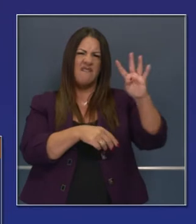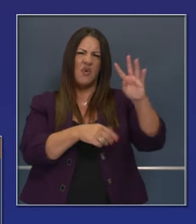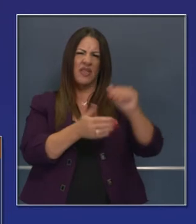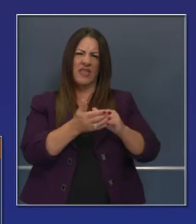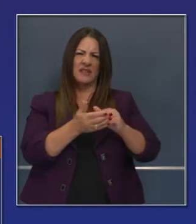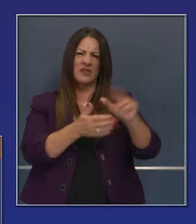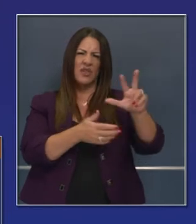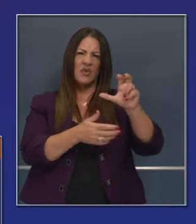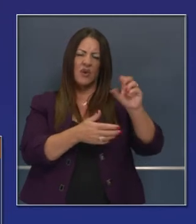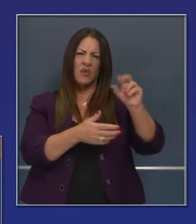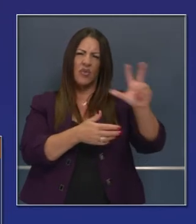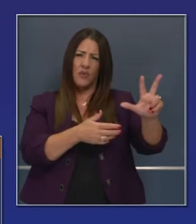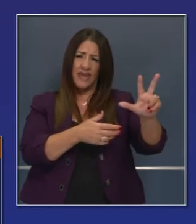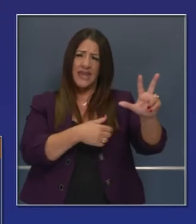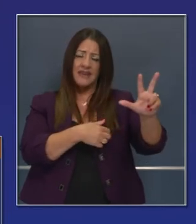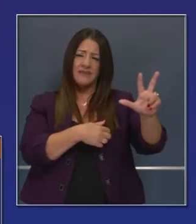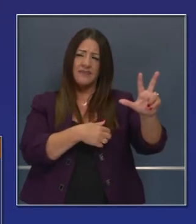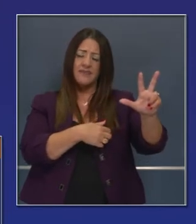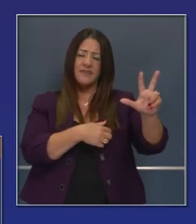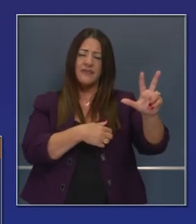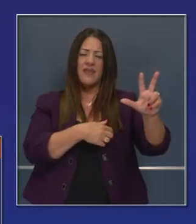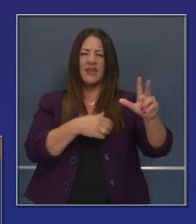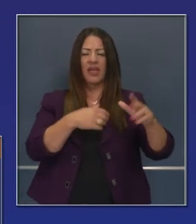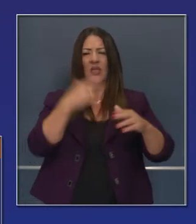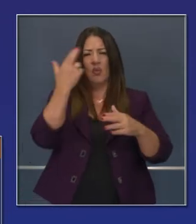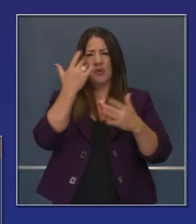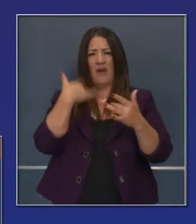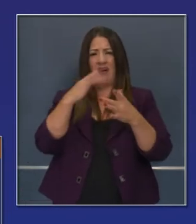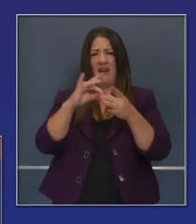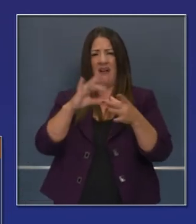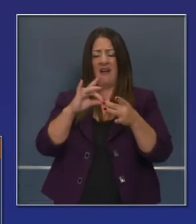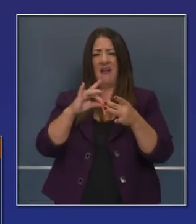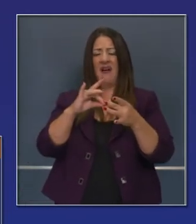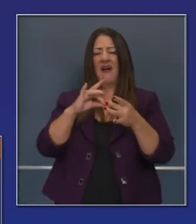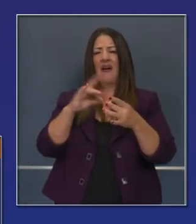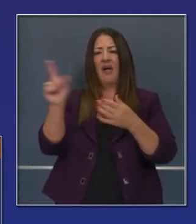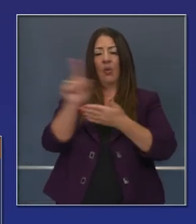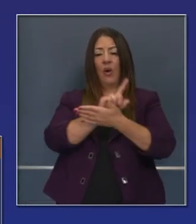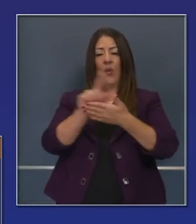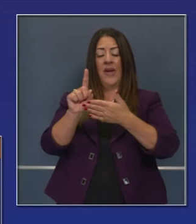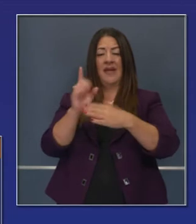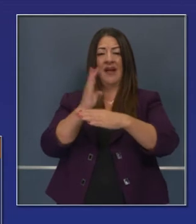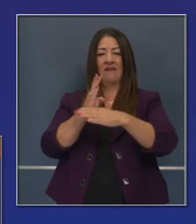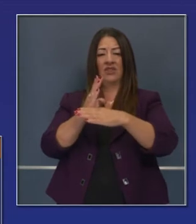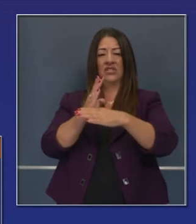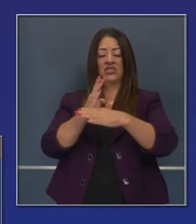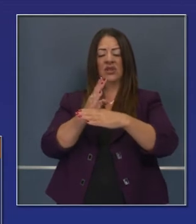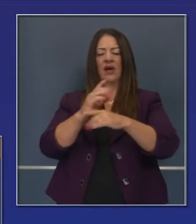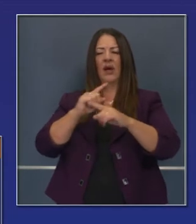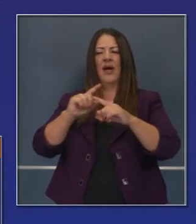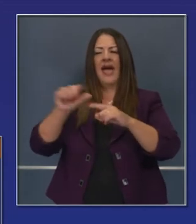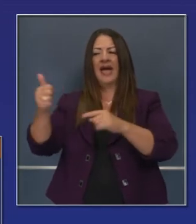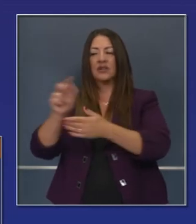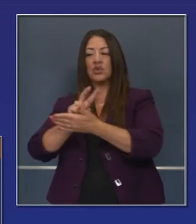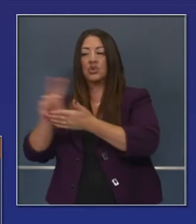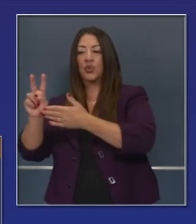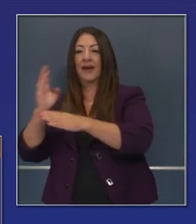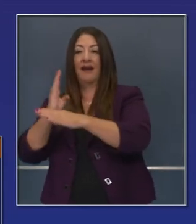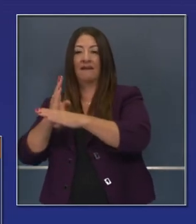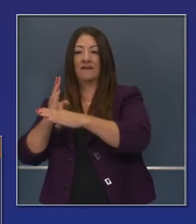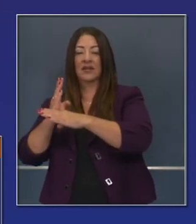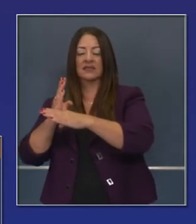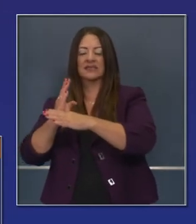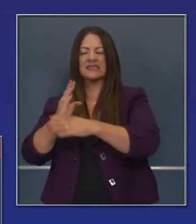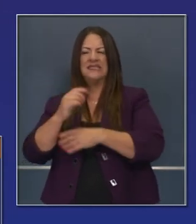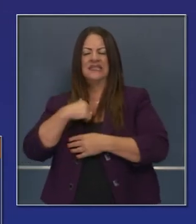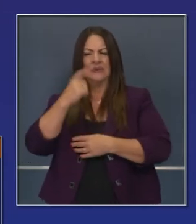a 4,303, y eso lo digo porque yo veo el promedio de 7, no solo de 14 días.